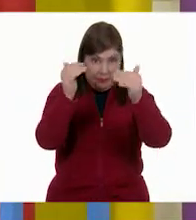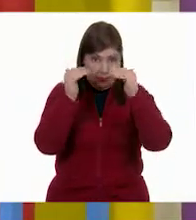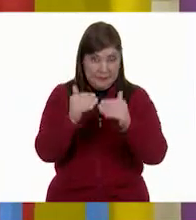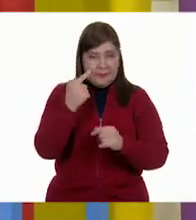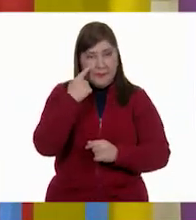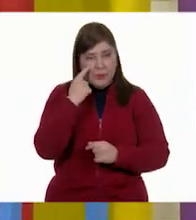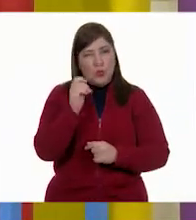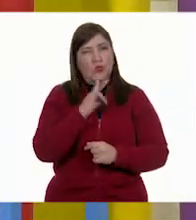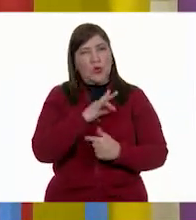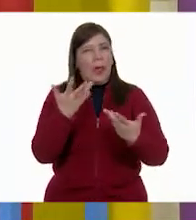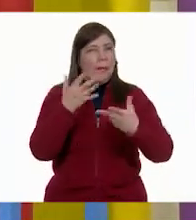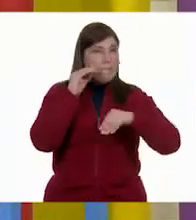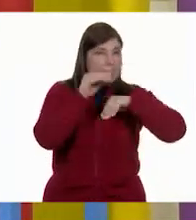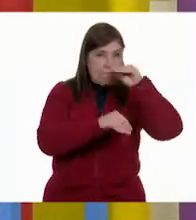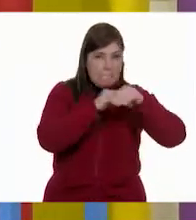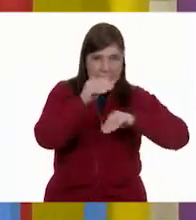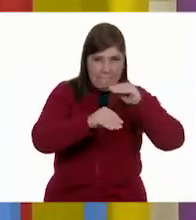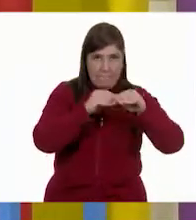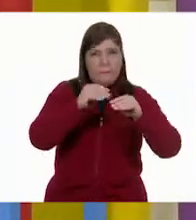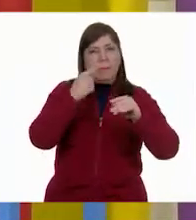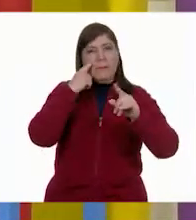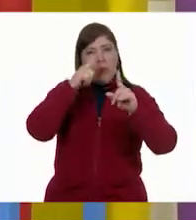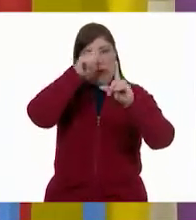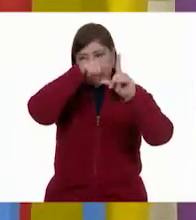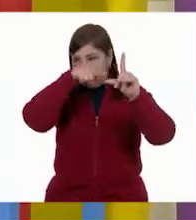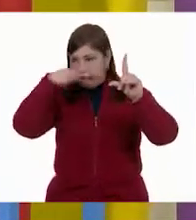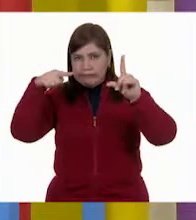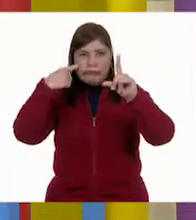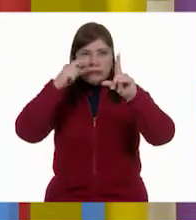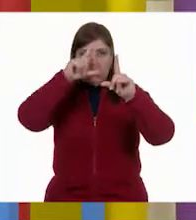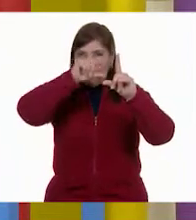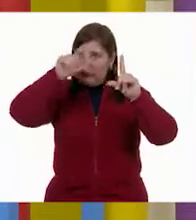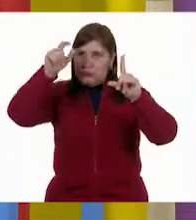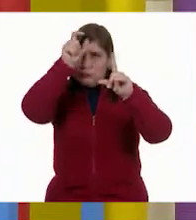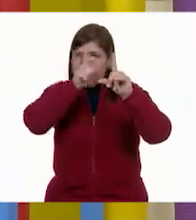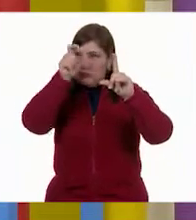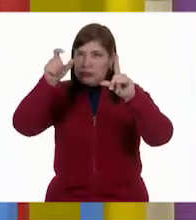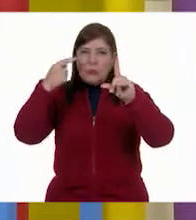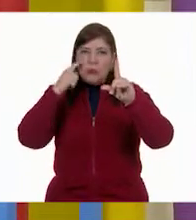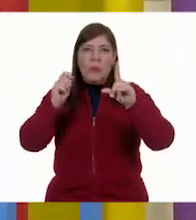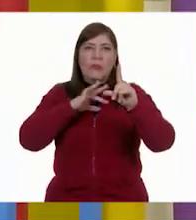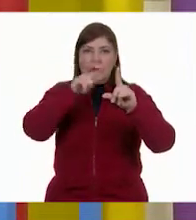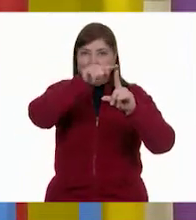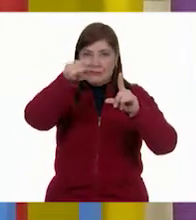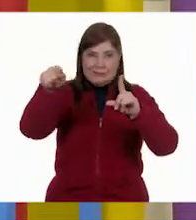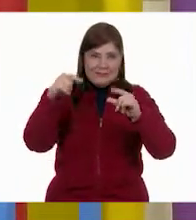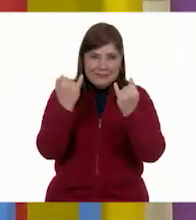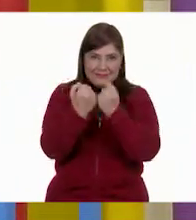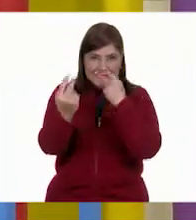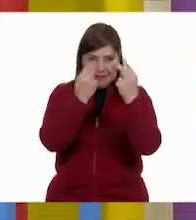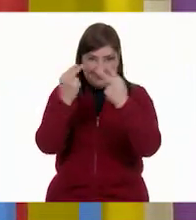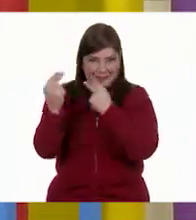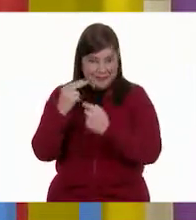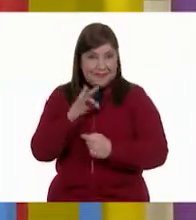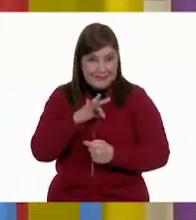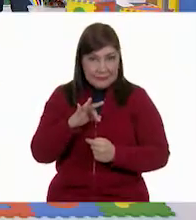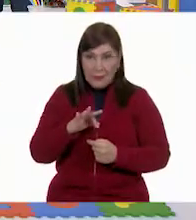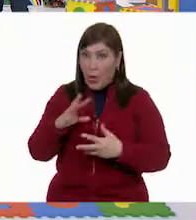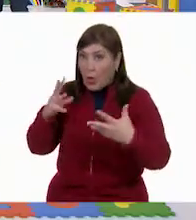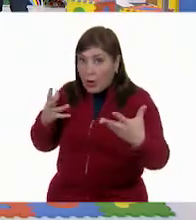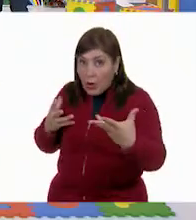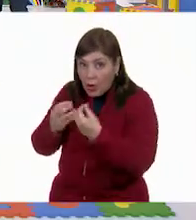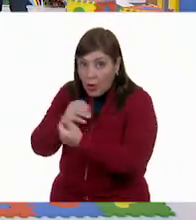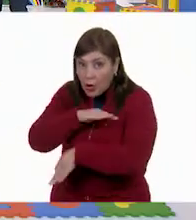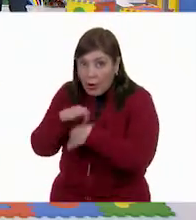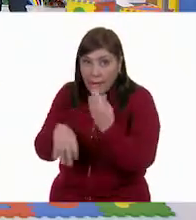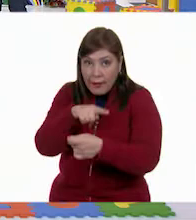a hacer una gráfica de barras, pero con todos ustedes que nos están viendo allá en casa? ¿Aquí? ¿Con todos? Exacto. ¿Con las niñas y